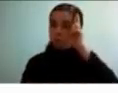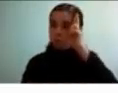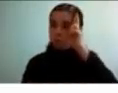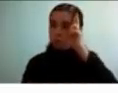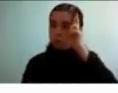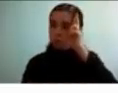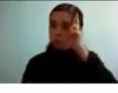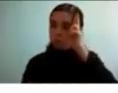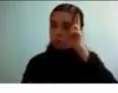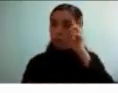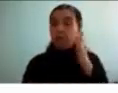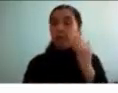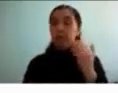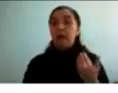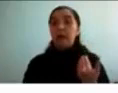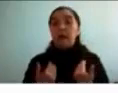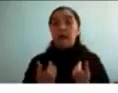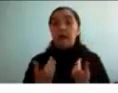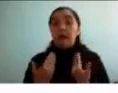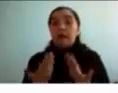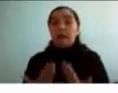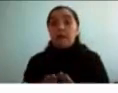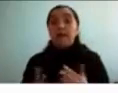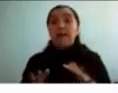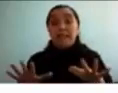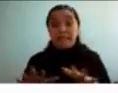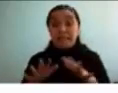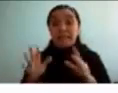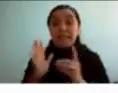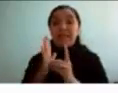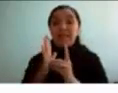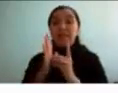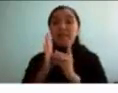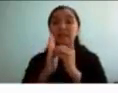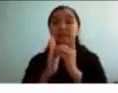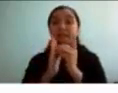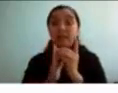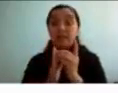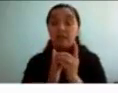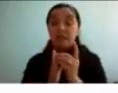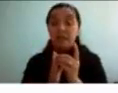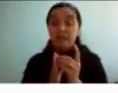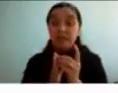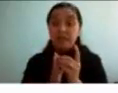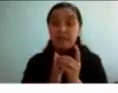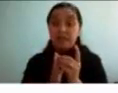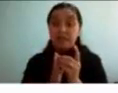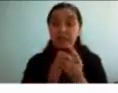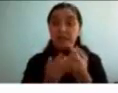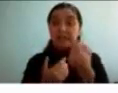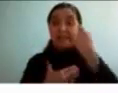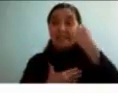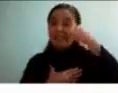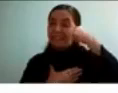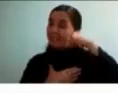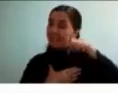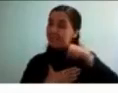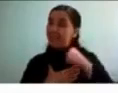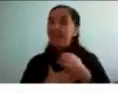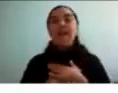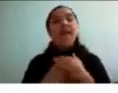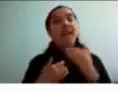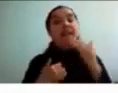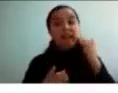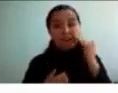pues a través de intentar desarrollar el freno interno y que el niño sea capaz como